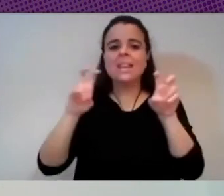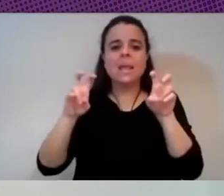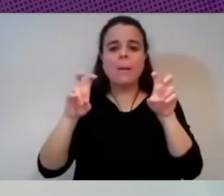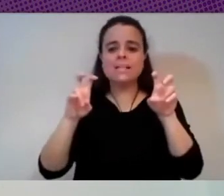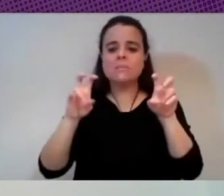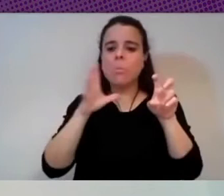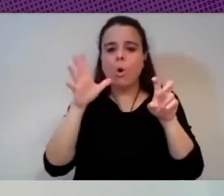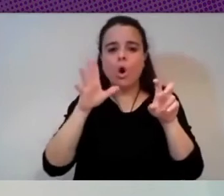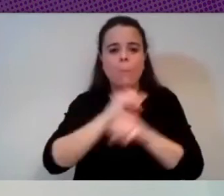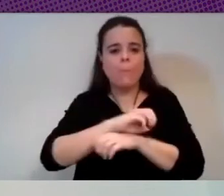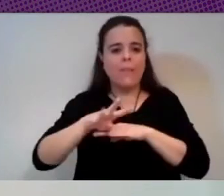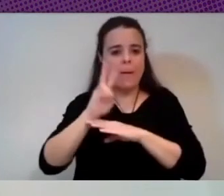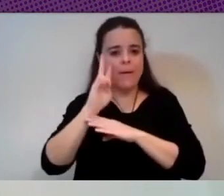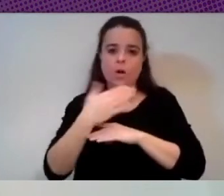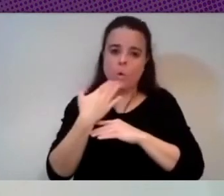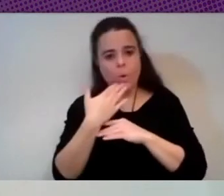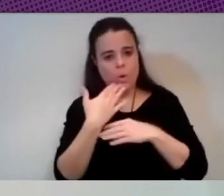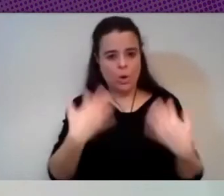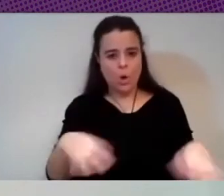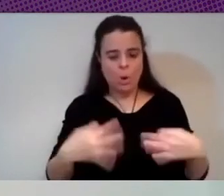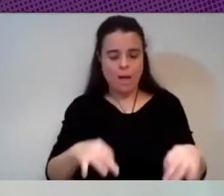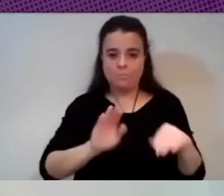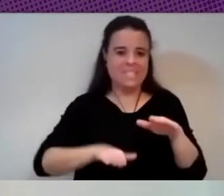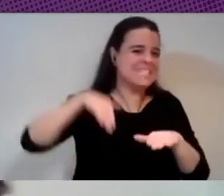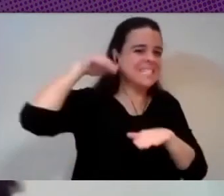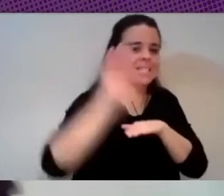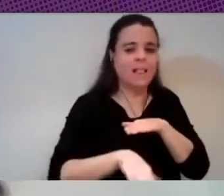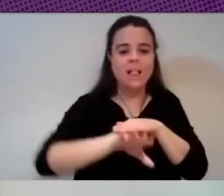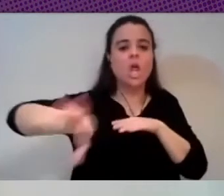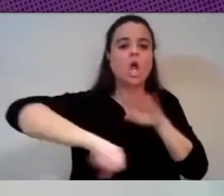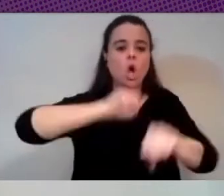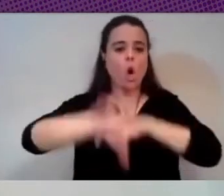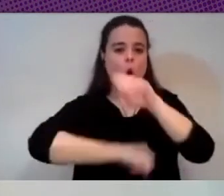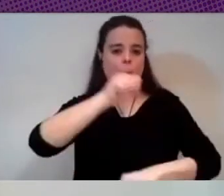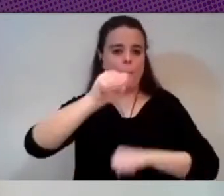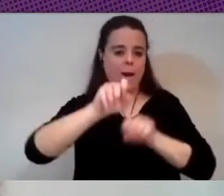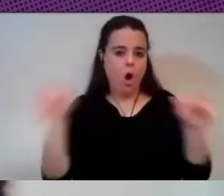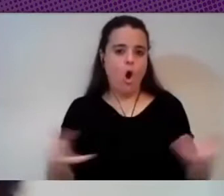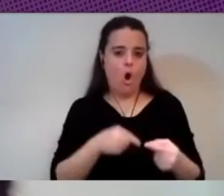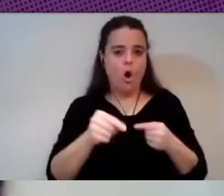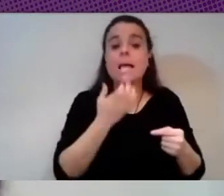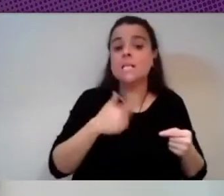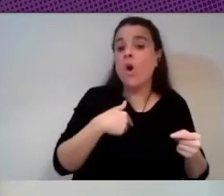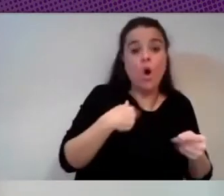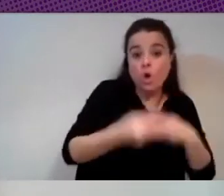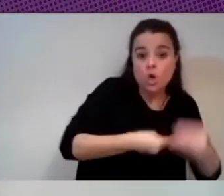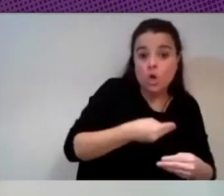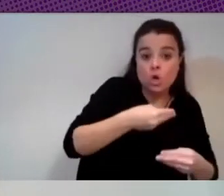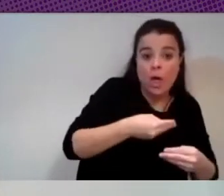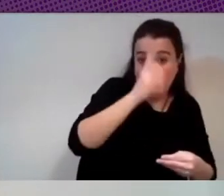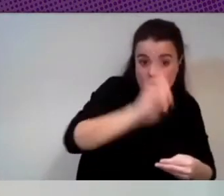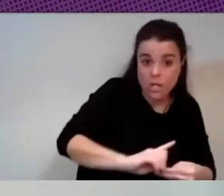bueno pues a la gente se ha dado el salto a las compras online y si no saben hacerlos se lo encargan a su hijo le pasan la lista y su hijo la pide